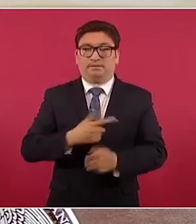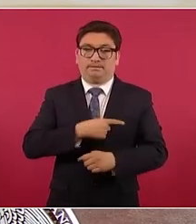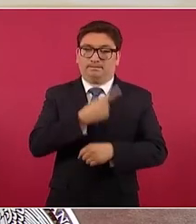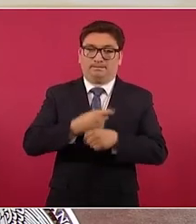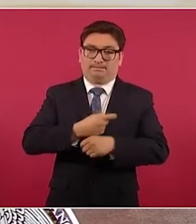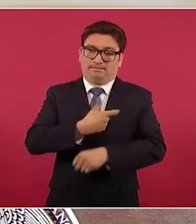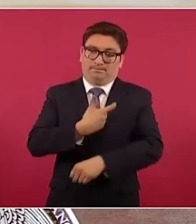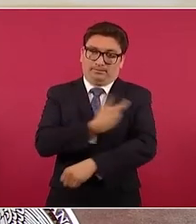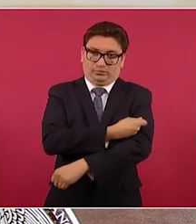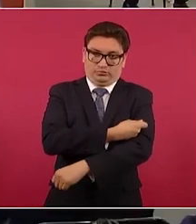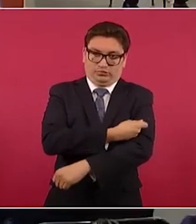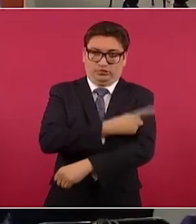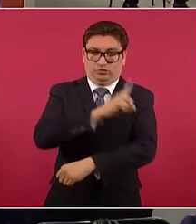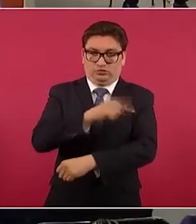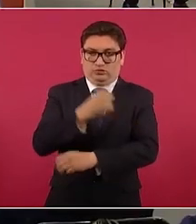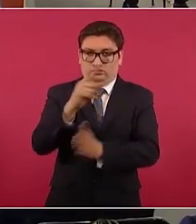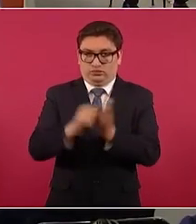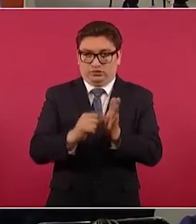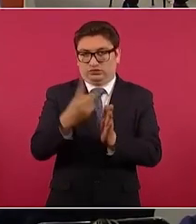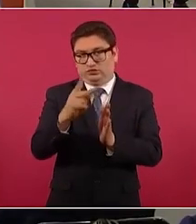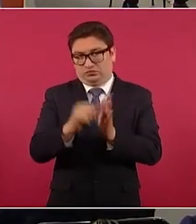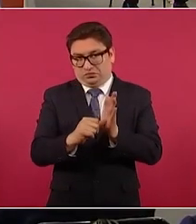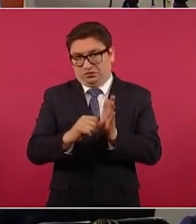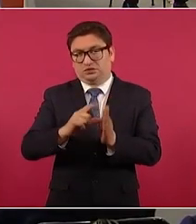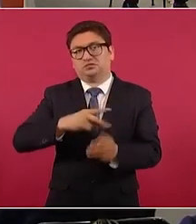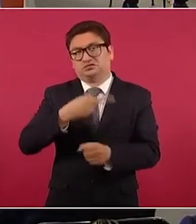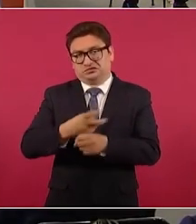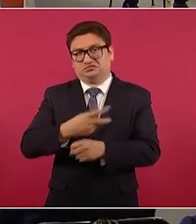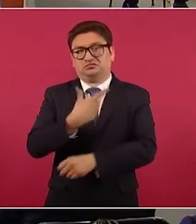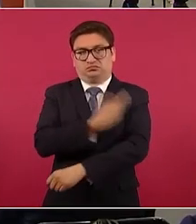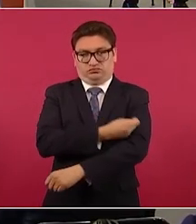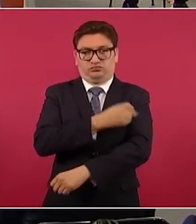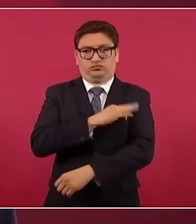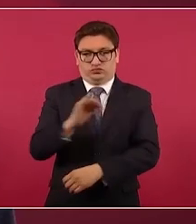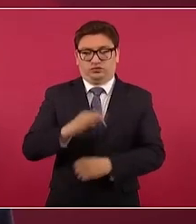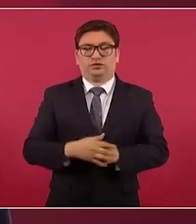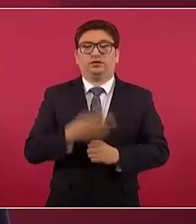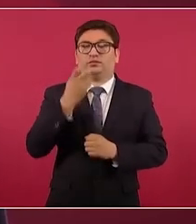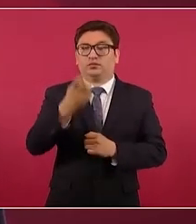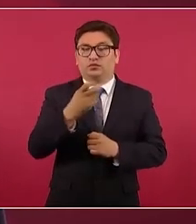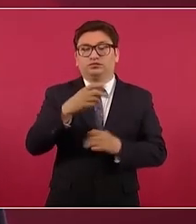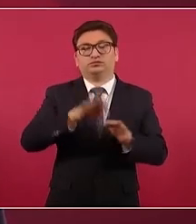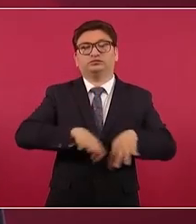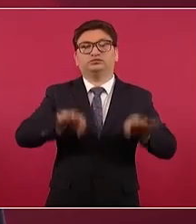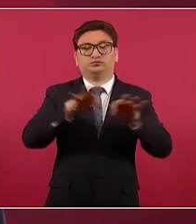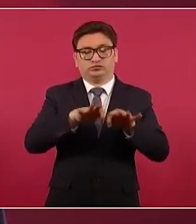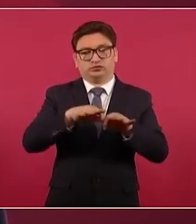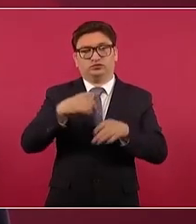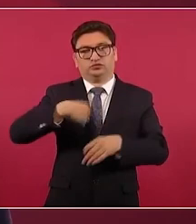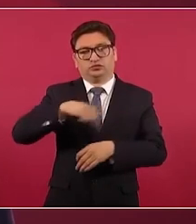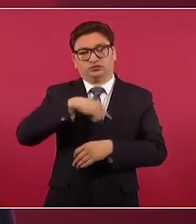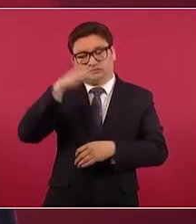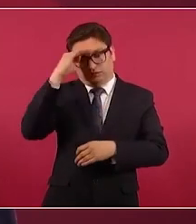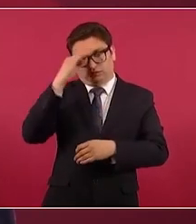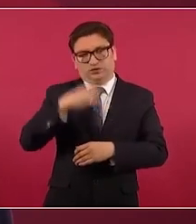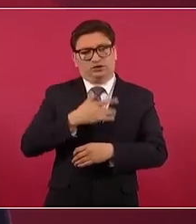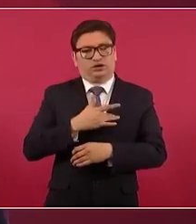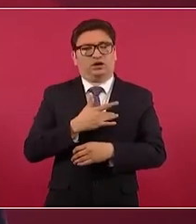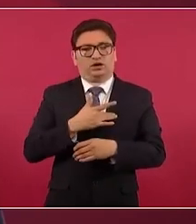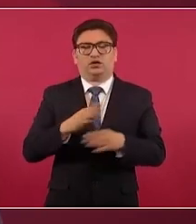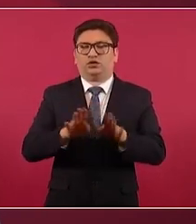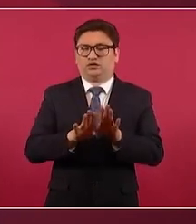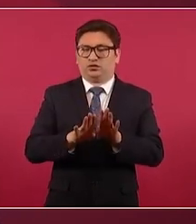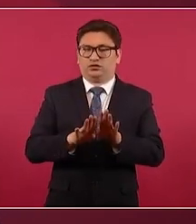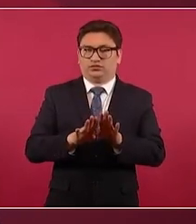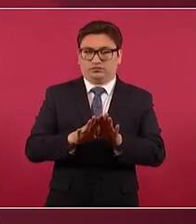así está representado en nuestra guía sin embargo es importante tomar en consideración que posterior al